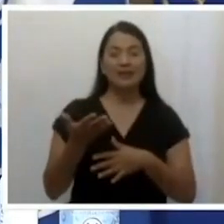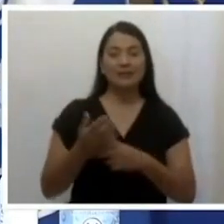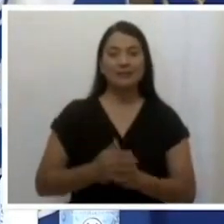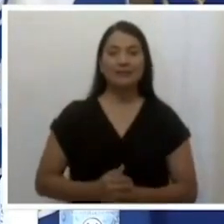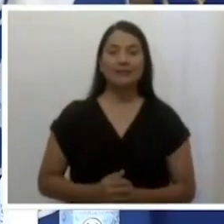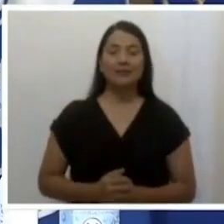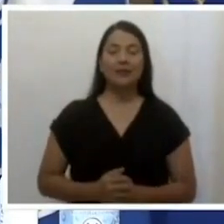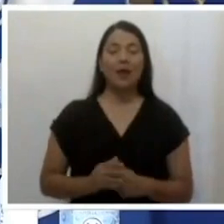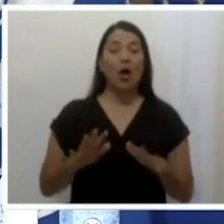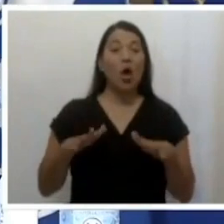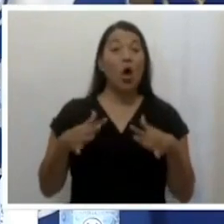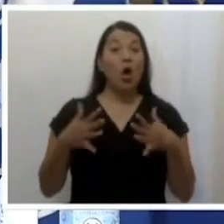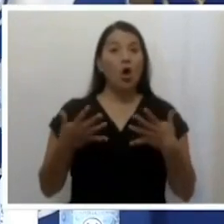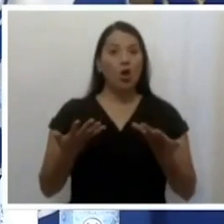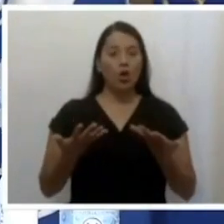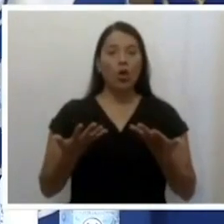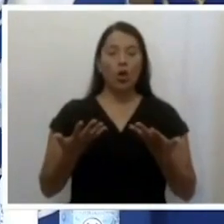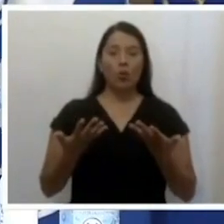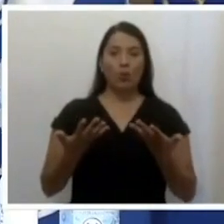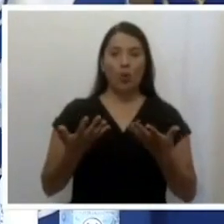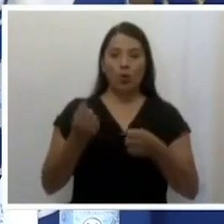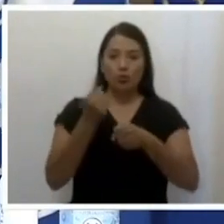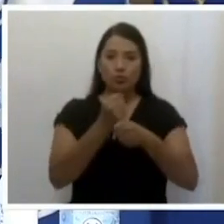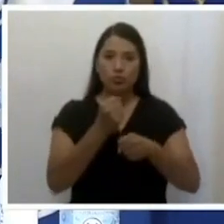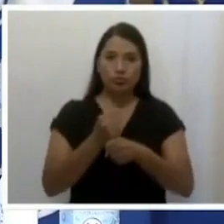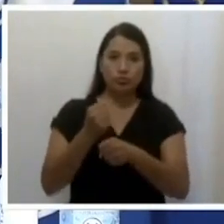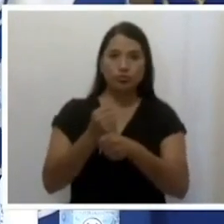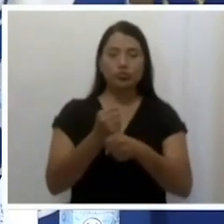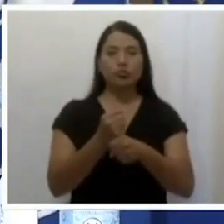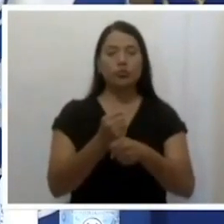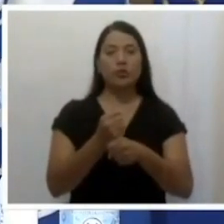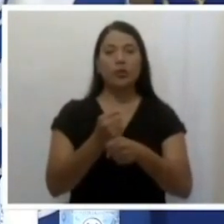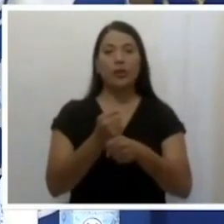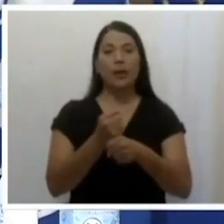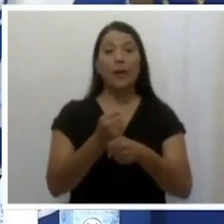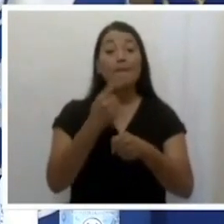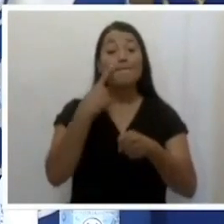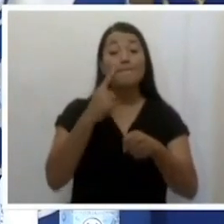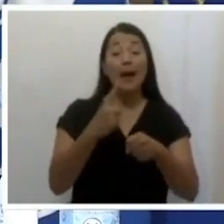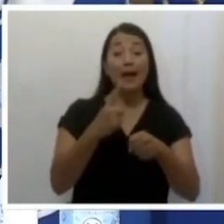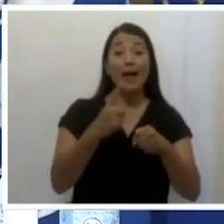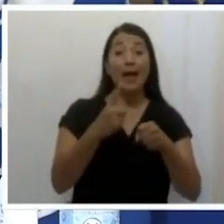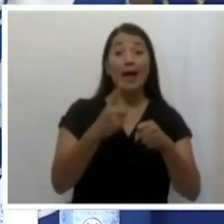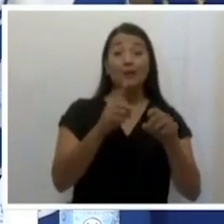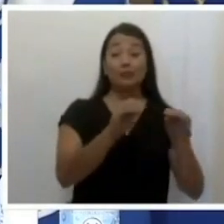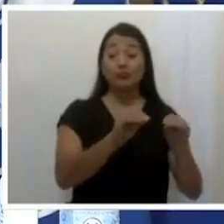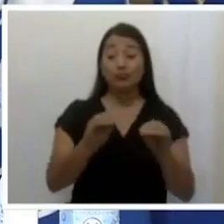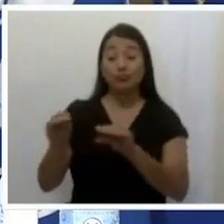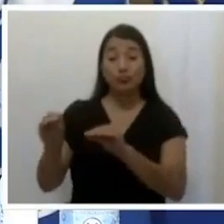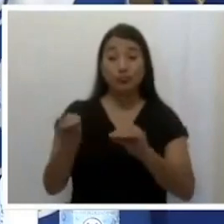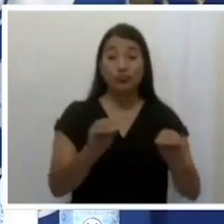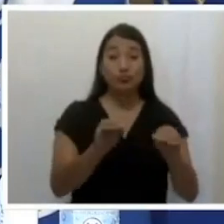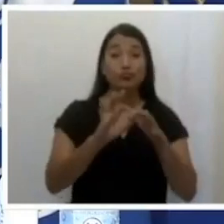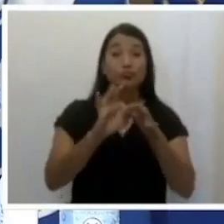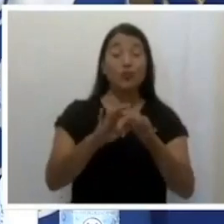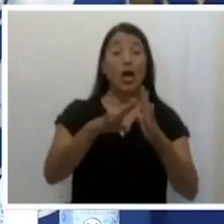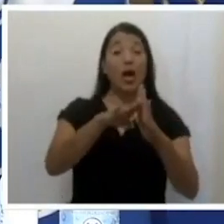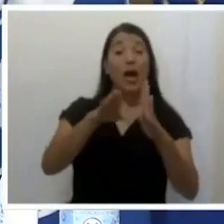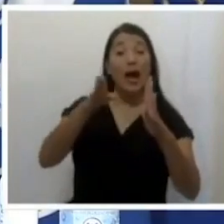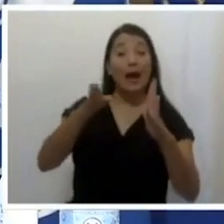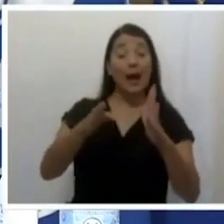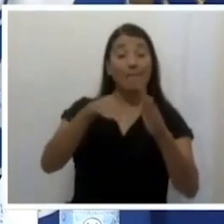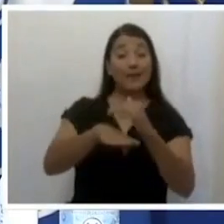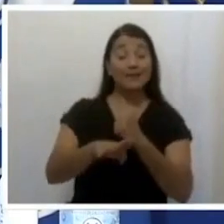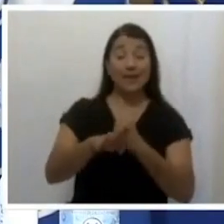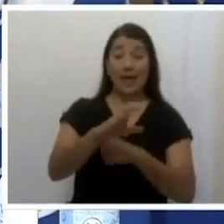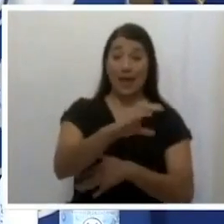se ha estado moviendo la utilización de las camas hospitalarias en la caja, tanto